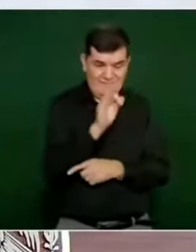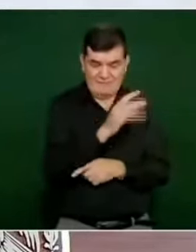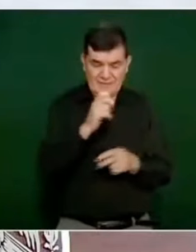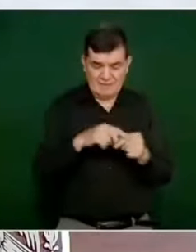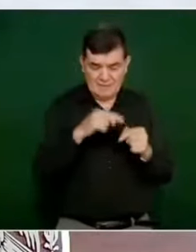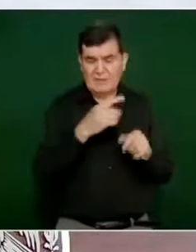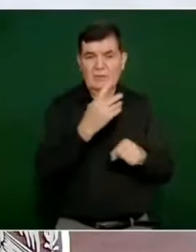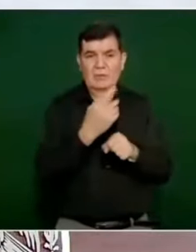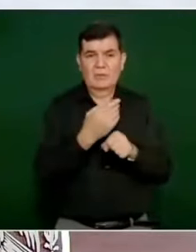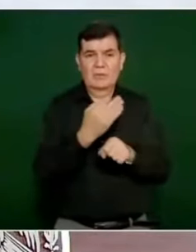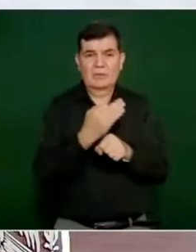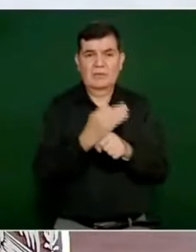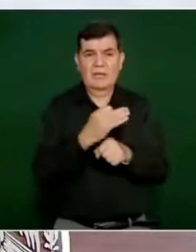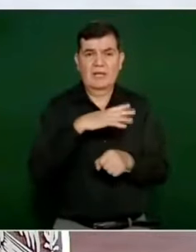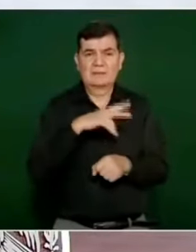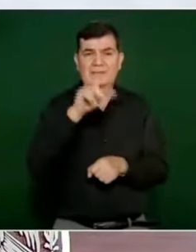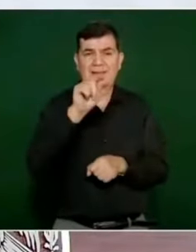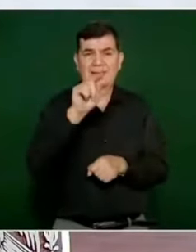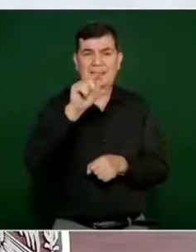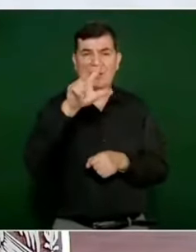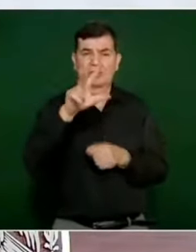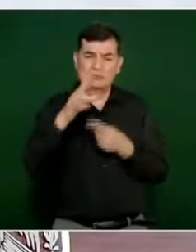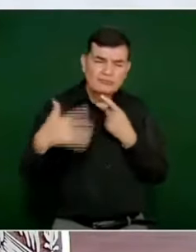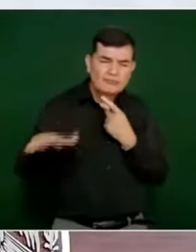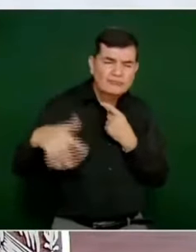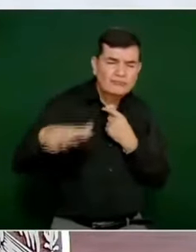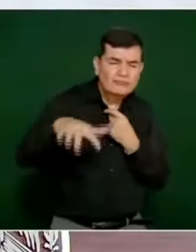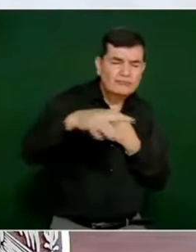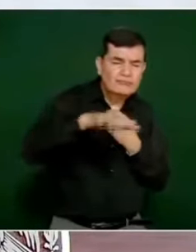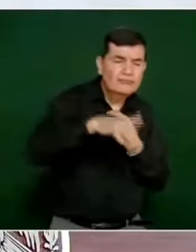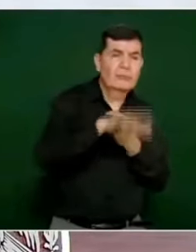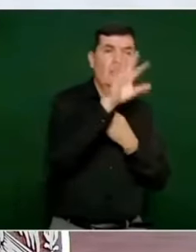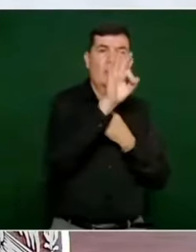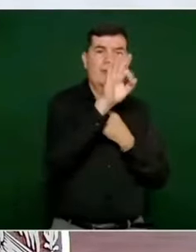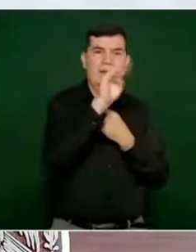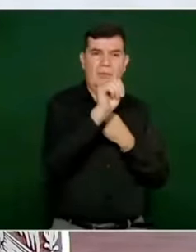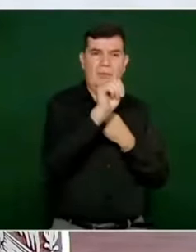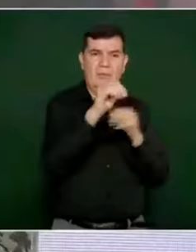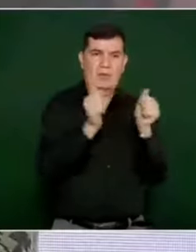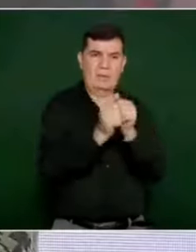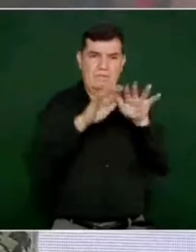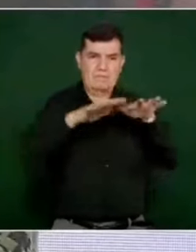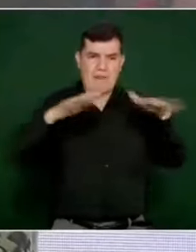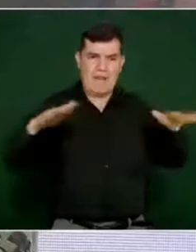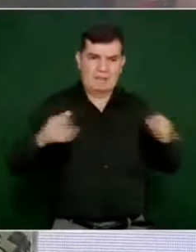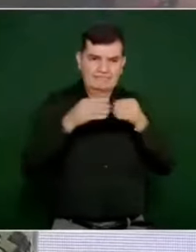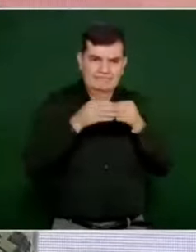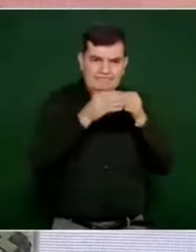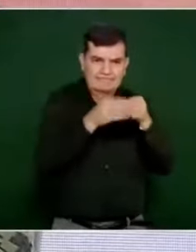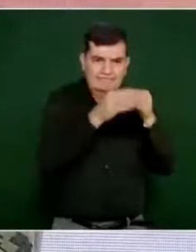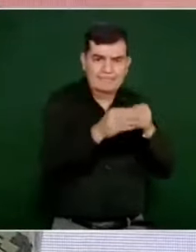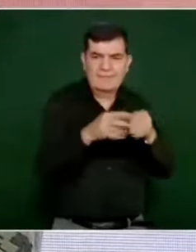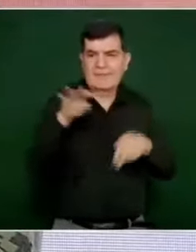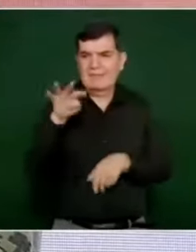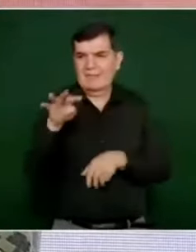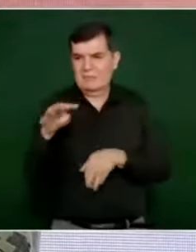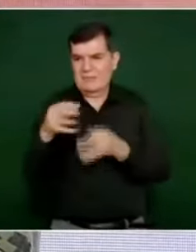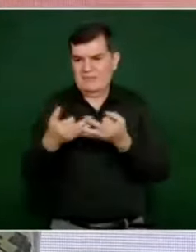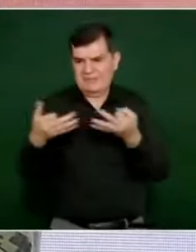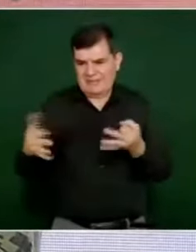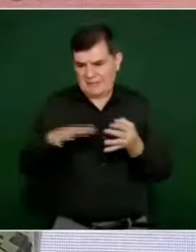se han llevado 78 búsquedas, 49 son marítimas, 19 en tierra